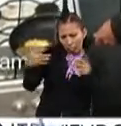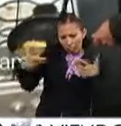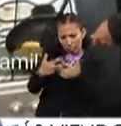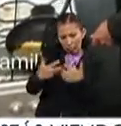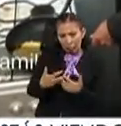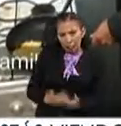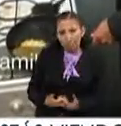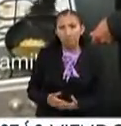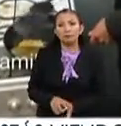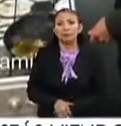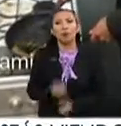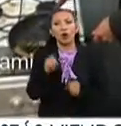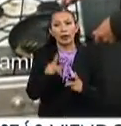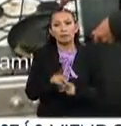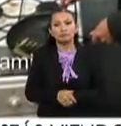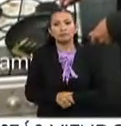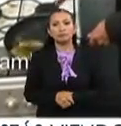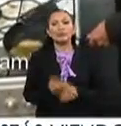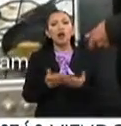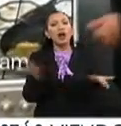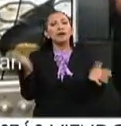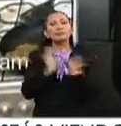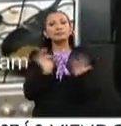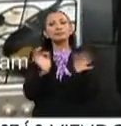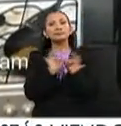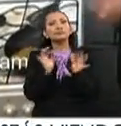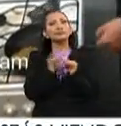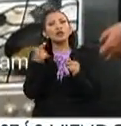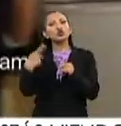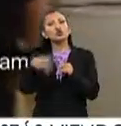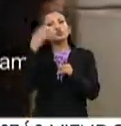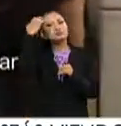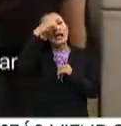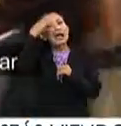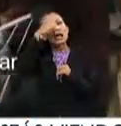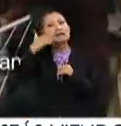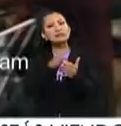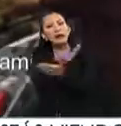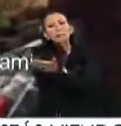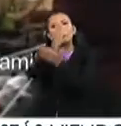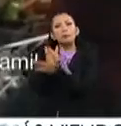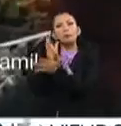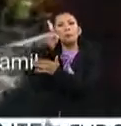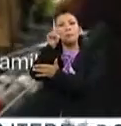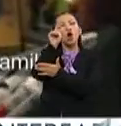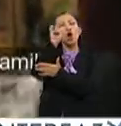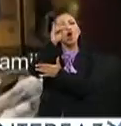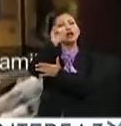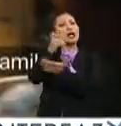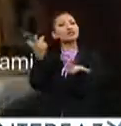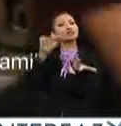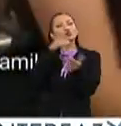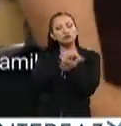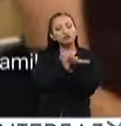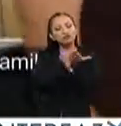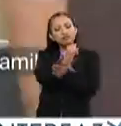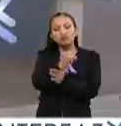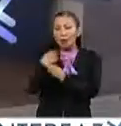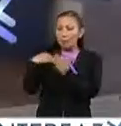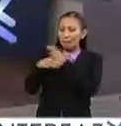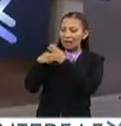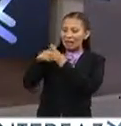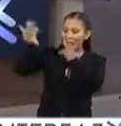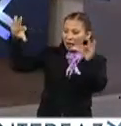no? Precisamente. Perfecto. es. Bueno, ahora sí cuéntanos, ¿cómo fue tu experiencia de llegada a Polonia? Ya que decidiste, encontraste tus